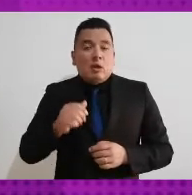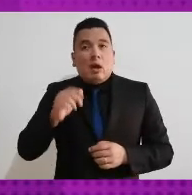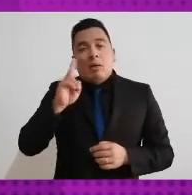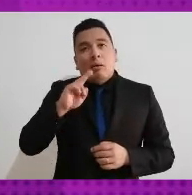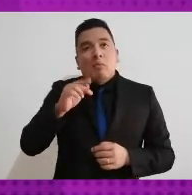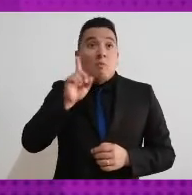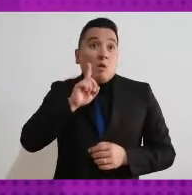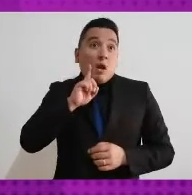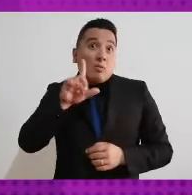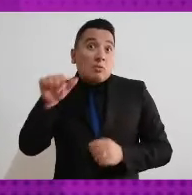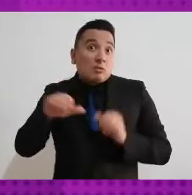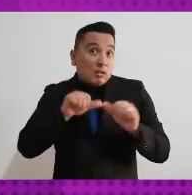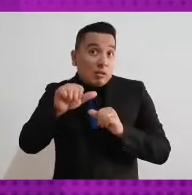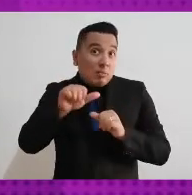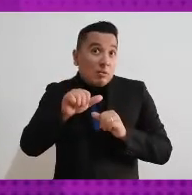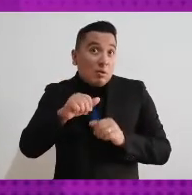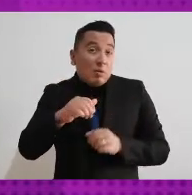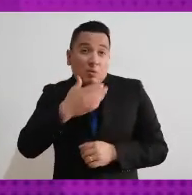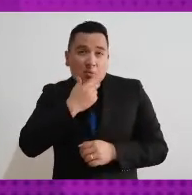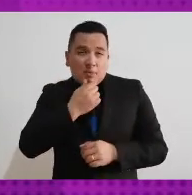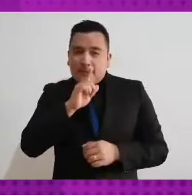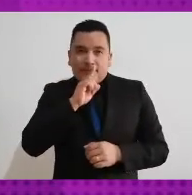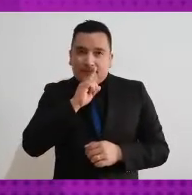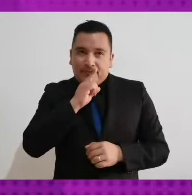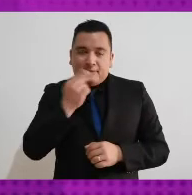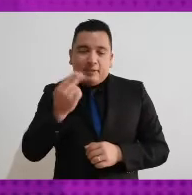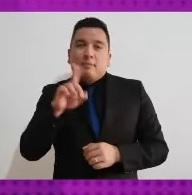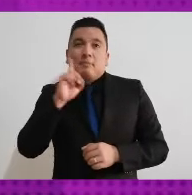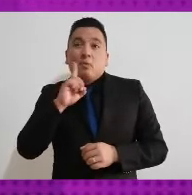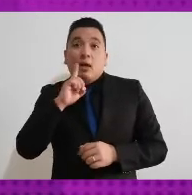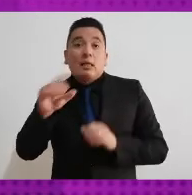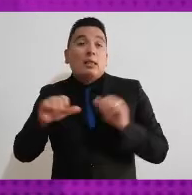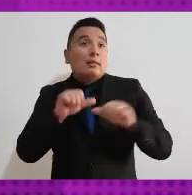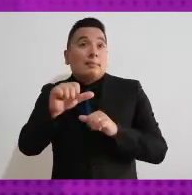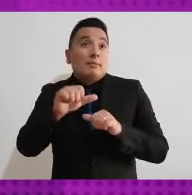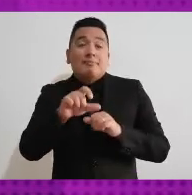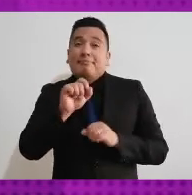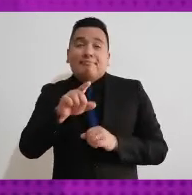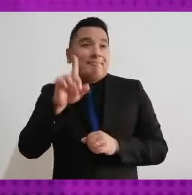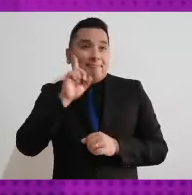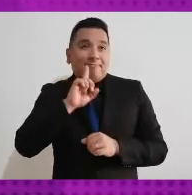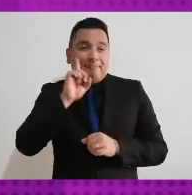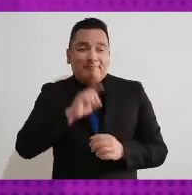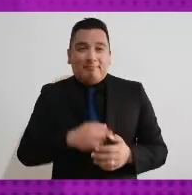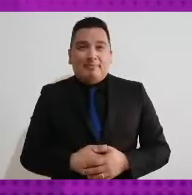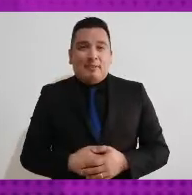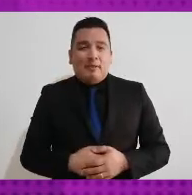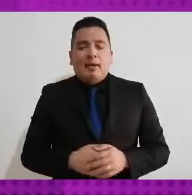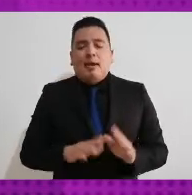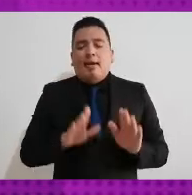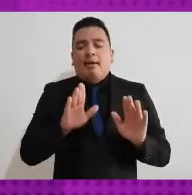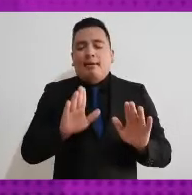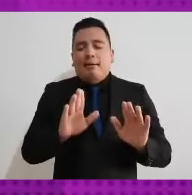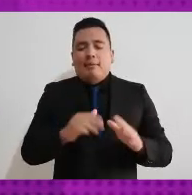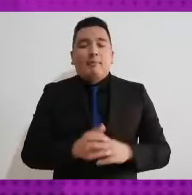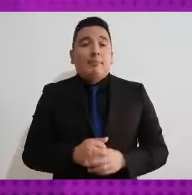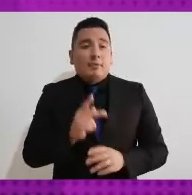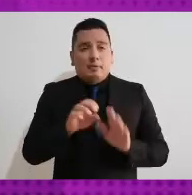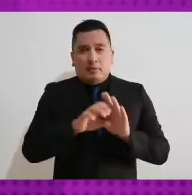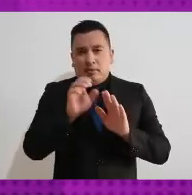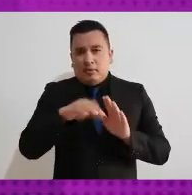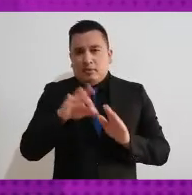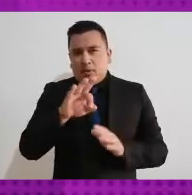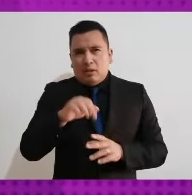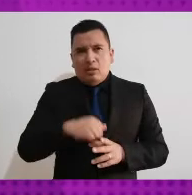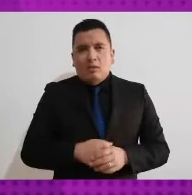hemos dado cuenta que las mujeres no presionan a los hombres para que les dejen su lugar. Entonces, las mujeres sí pueden ser suplentes